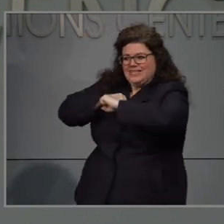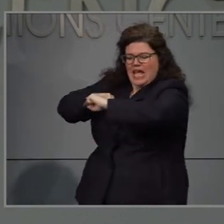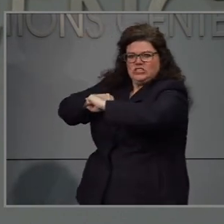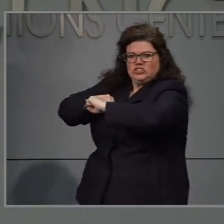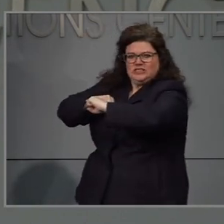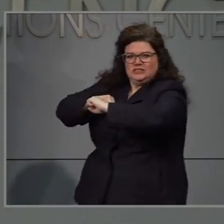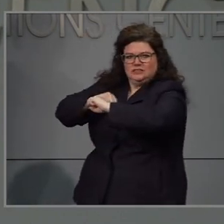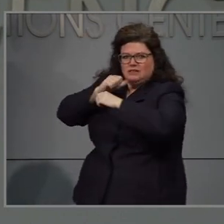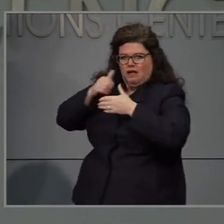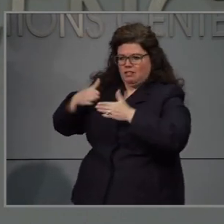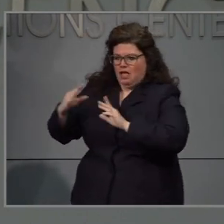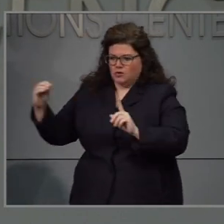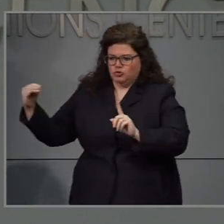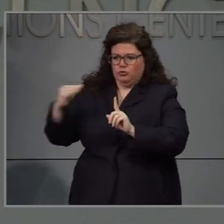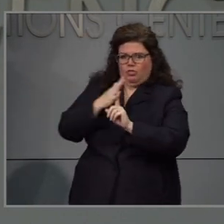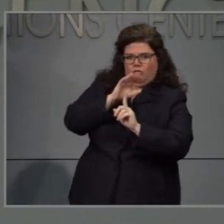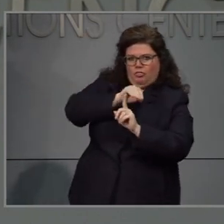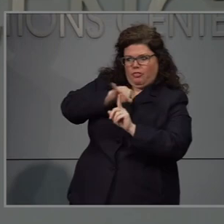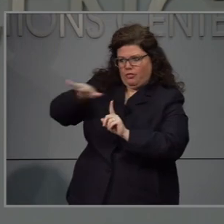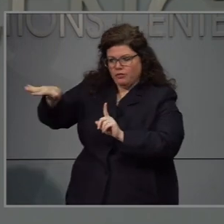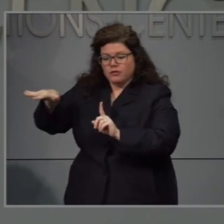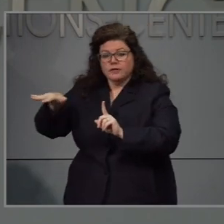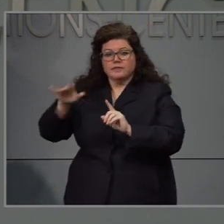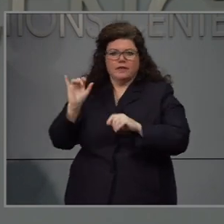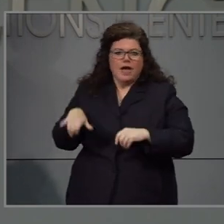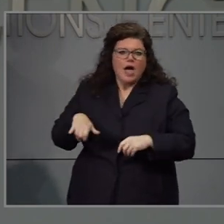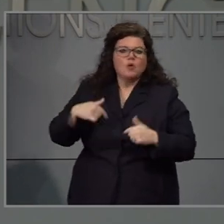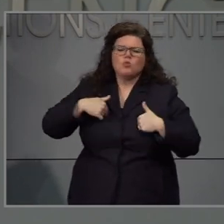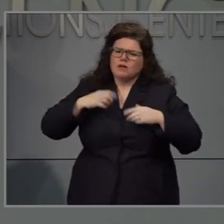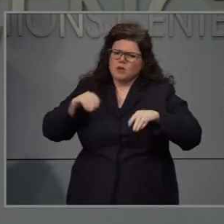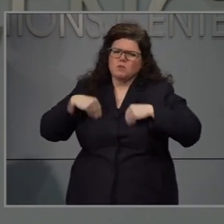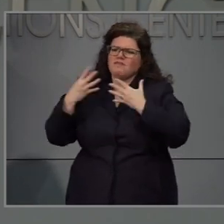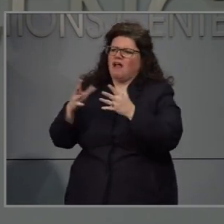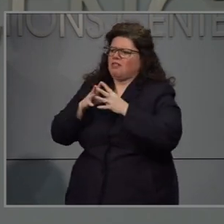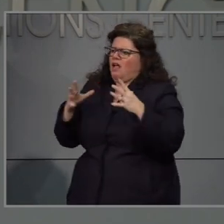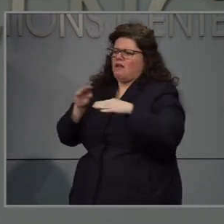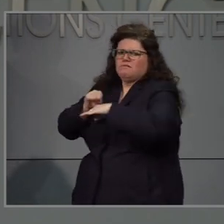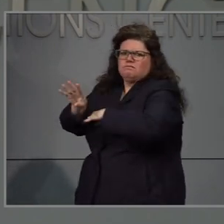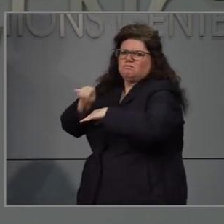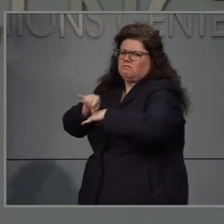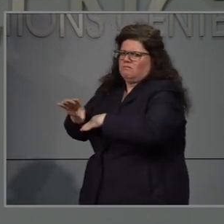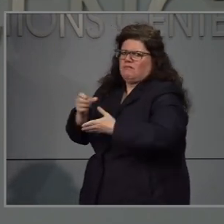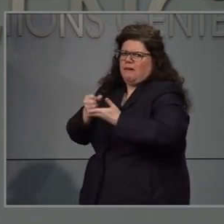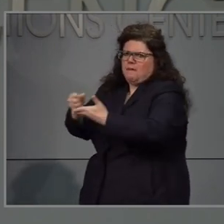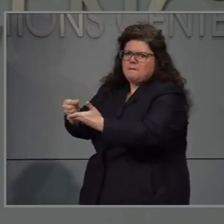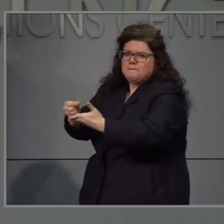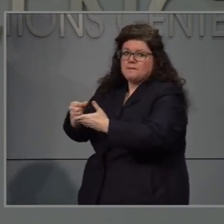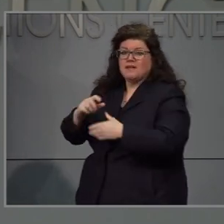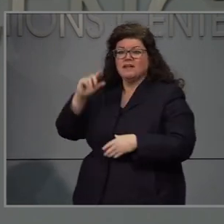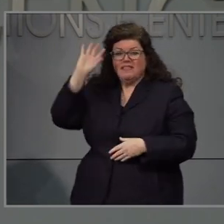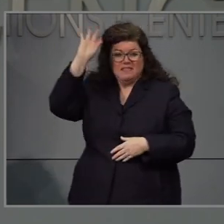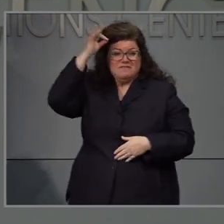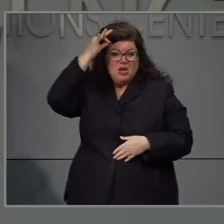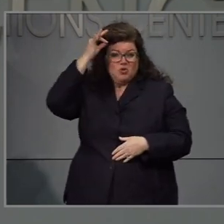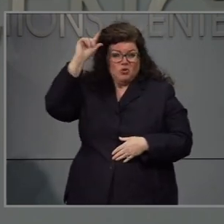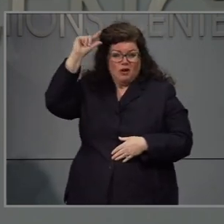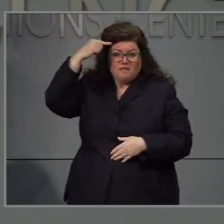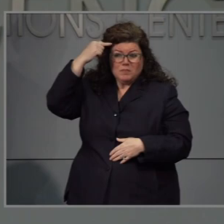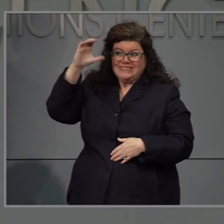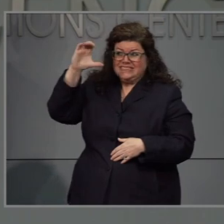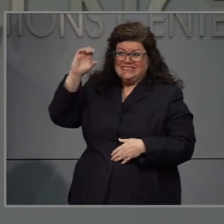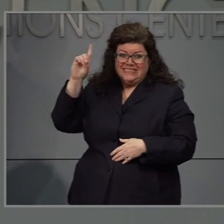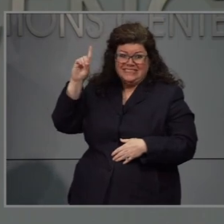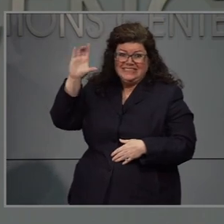adecuado, sabemos que esto va a hacer que sea lente la la producción, pero hemos dado esta asistencia y